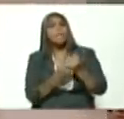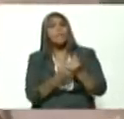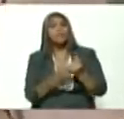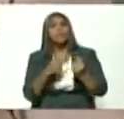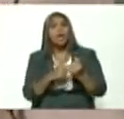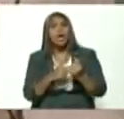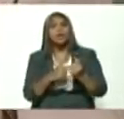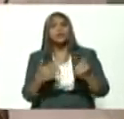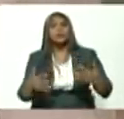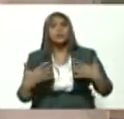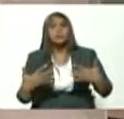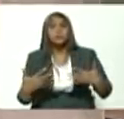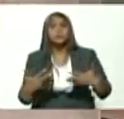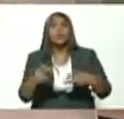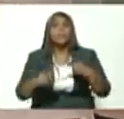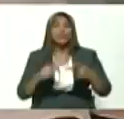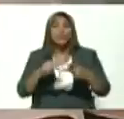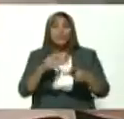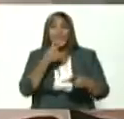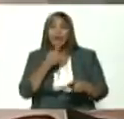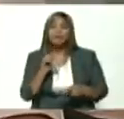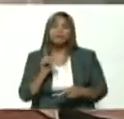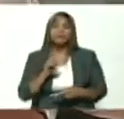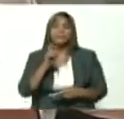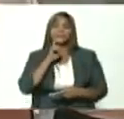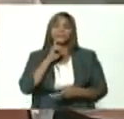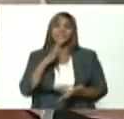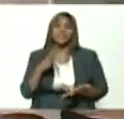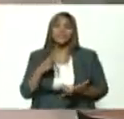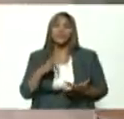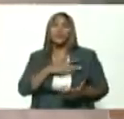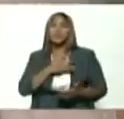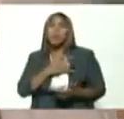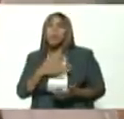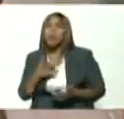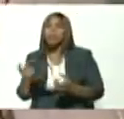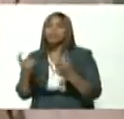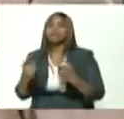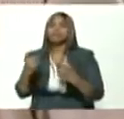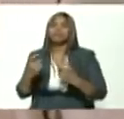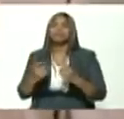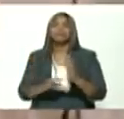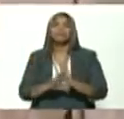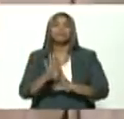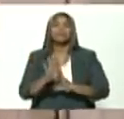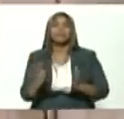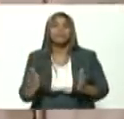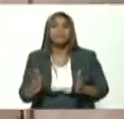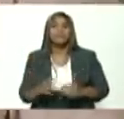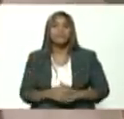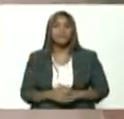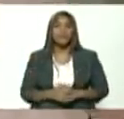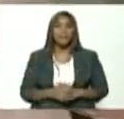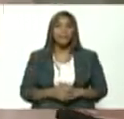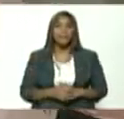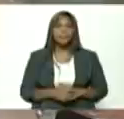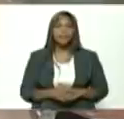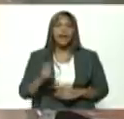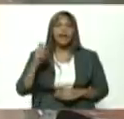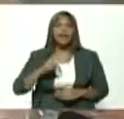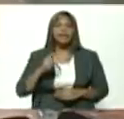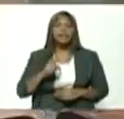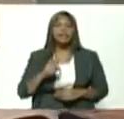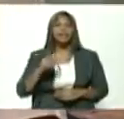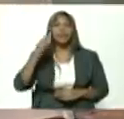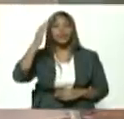procesos porque no son fácil y sistematizarlo es necesario tener eso